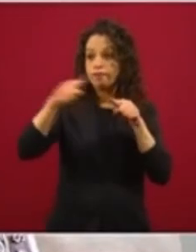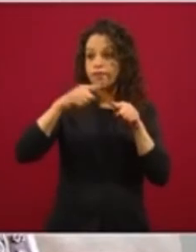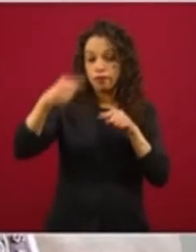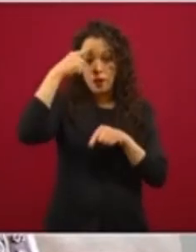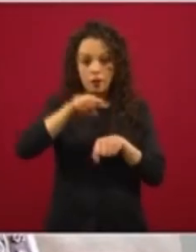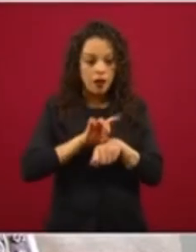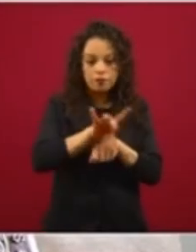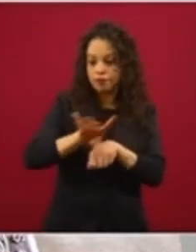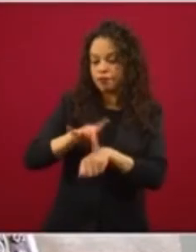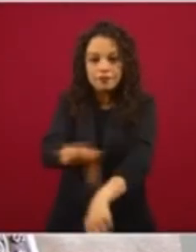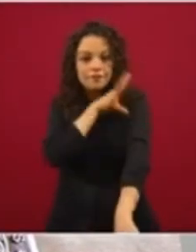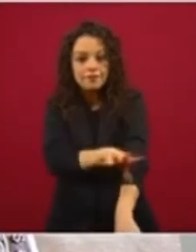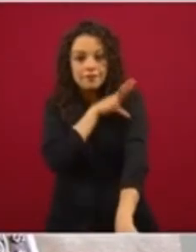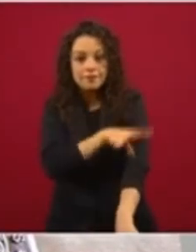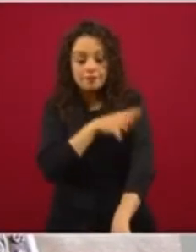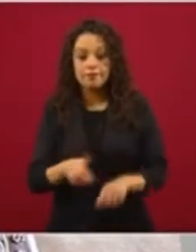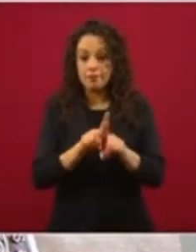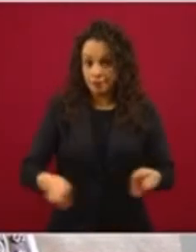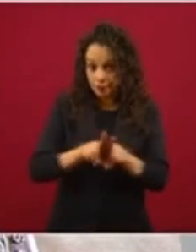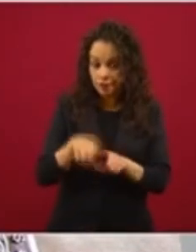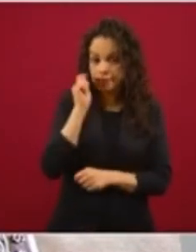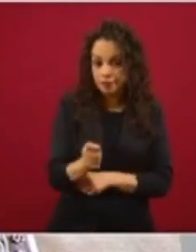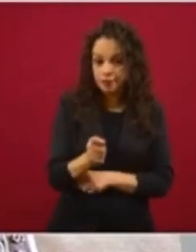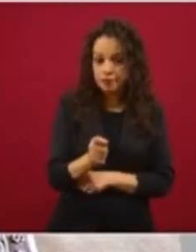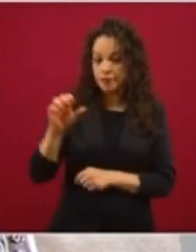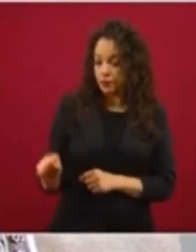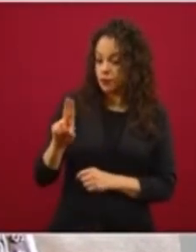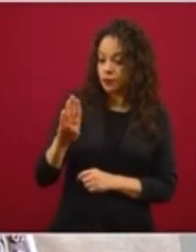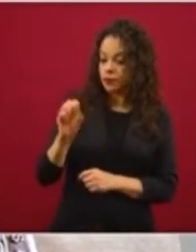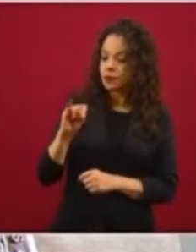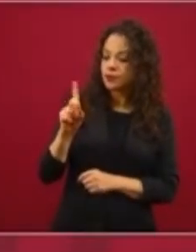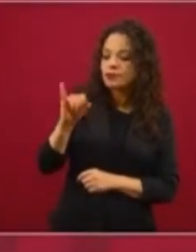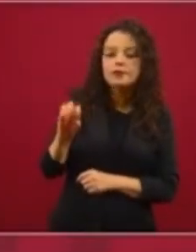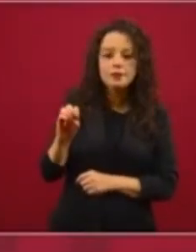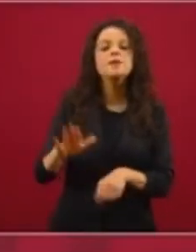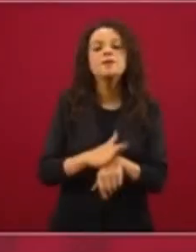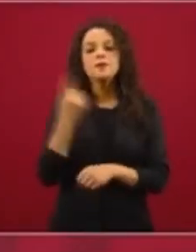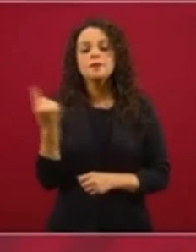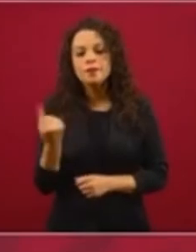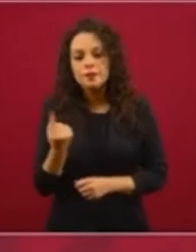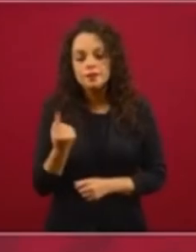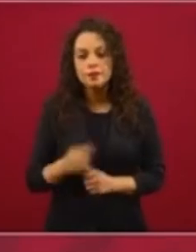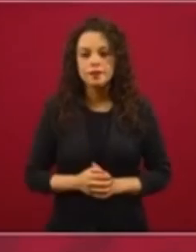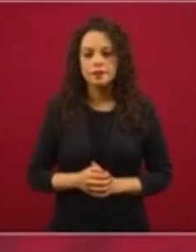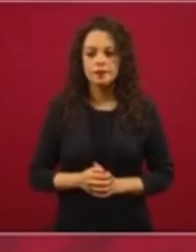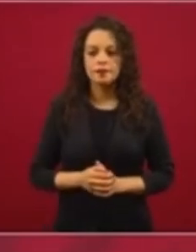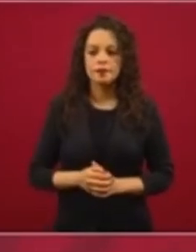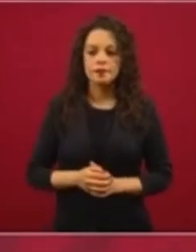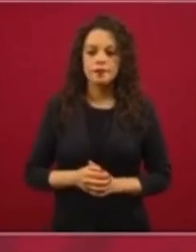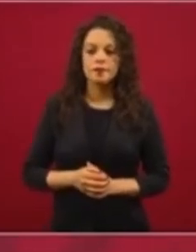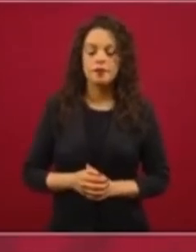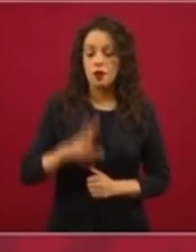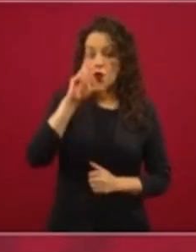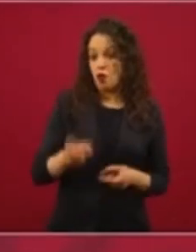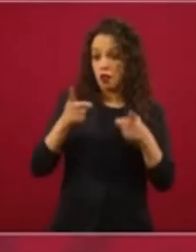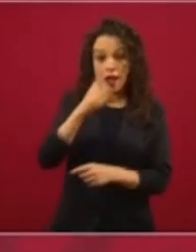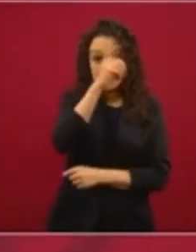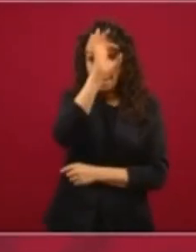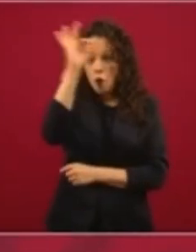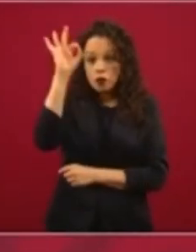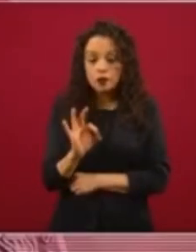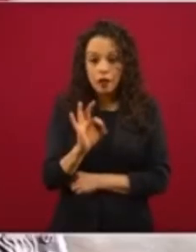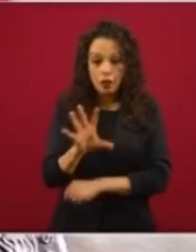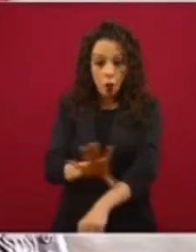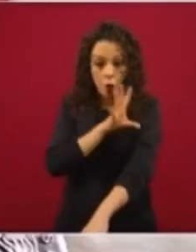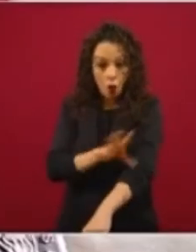de transmisión de energía eléctrica. Y también subsidio porque se permitía que aunque no entregaran el 100% de la energía, aunque